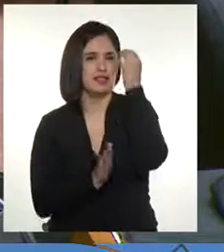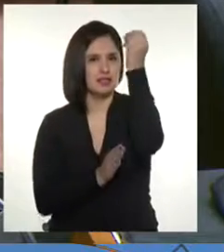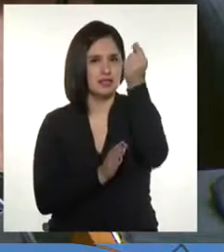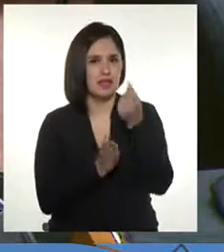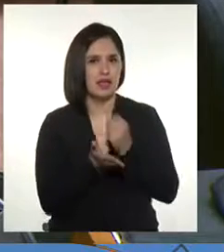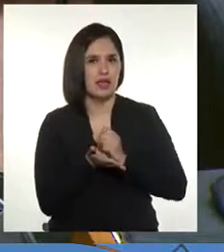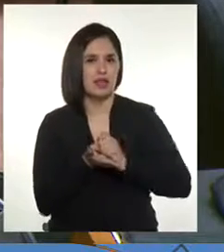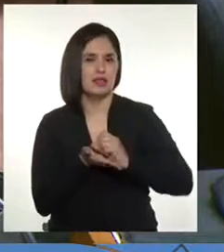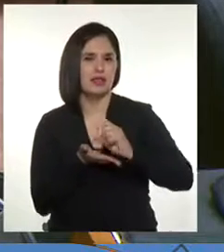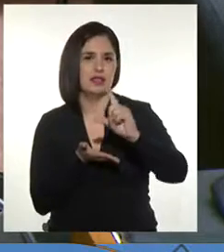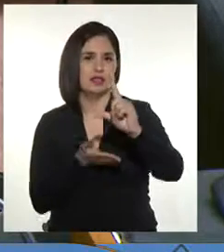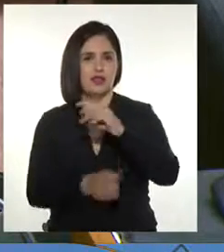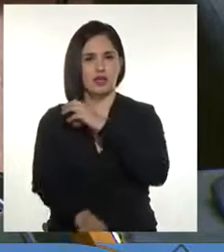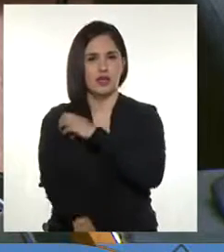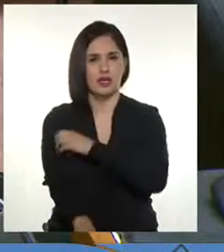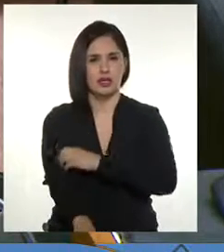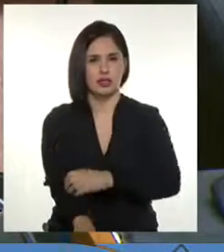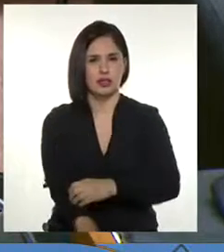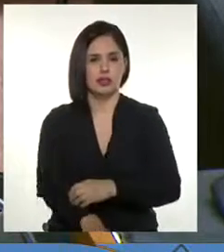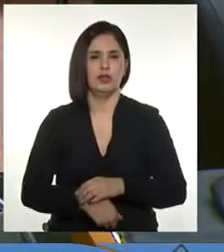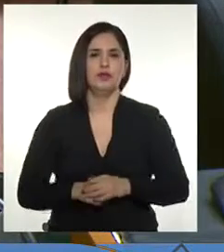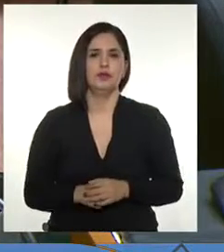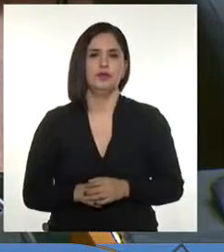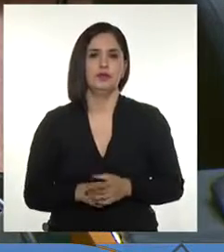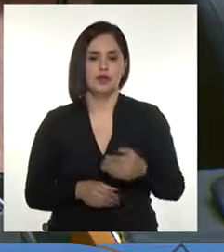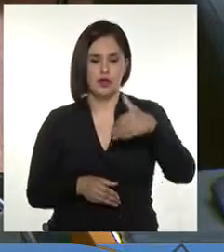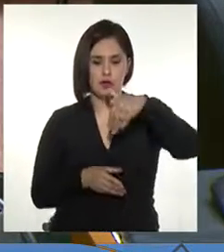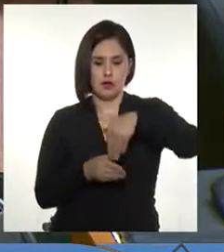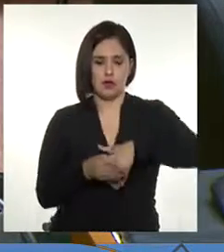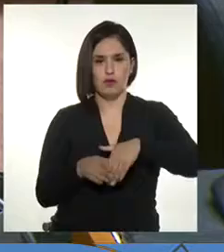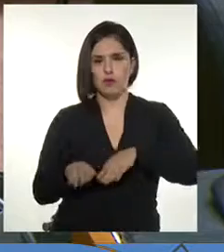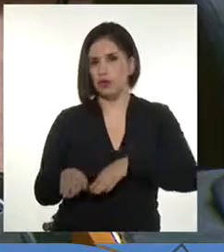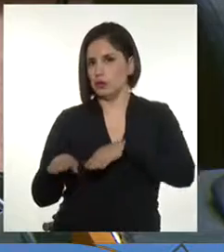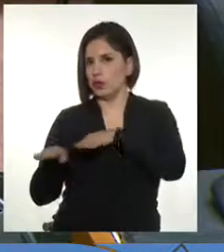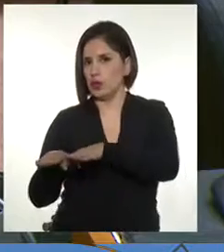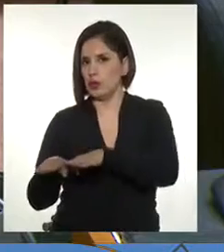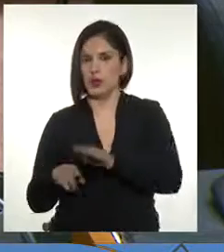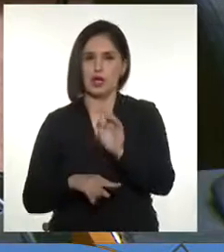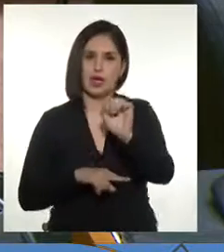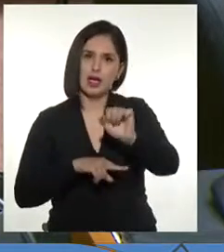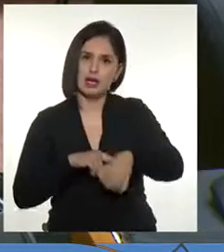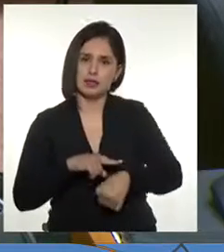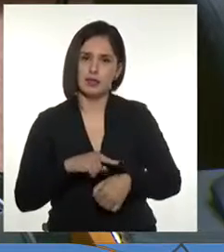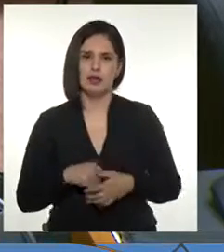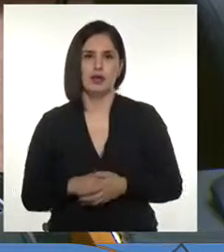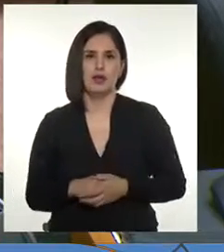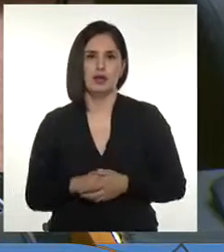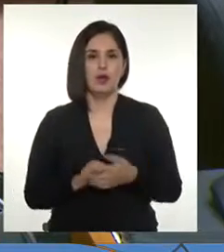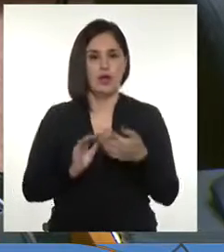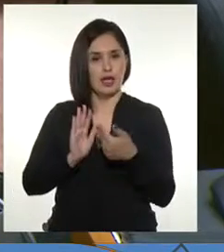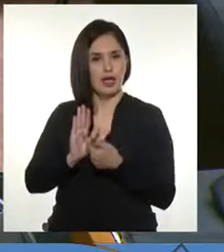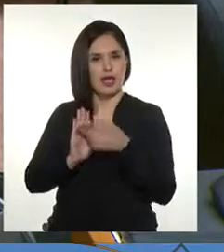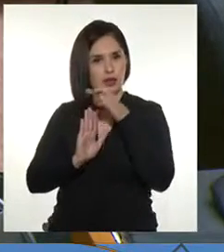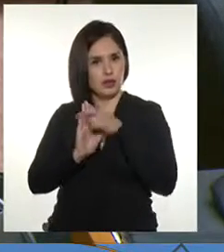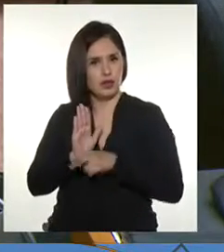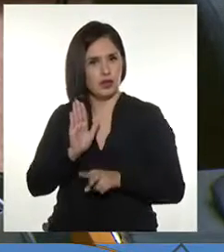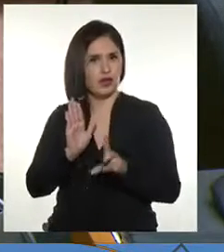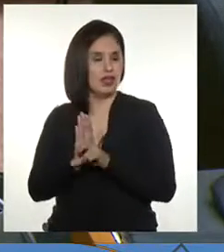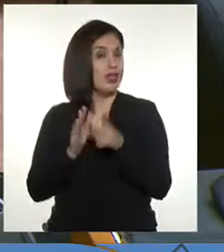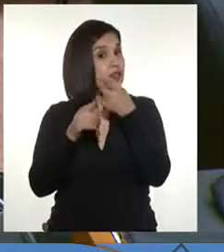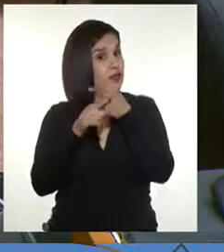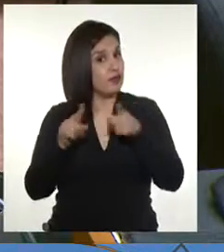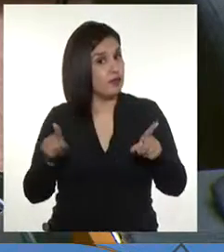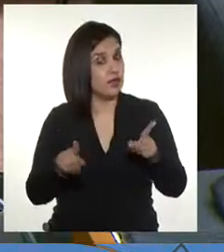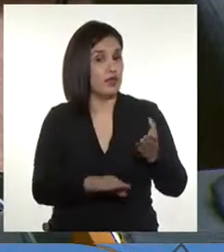desarrollo para nuestras regiones. Con nuestro voto favorable reconocemos en que este es un proyecto distinto al que se